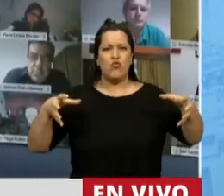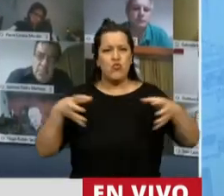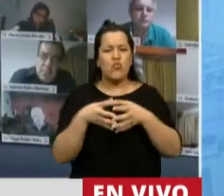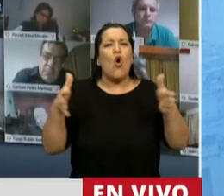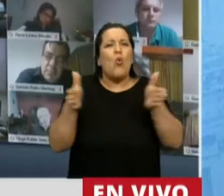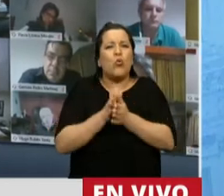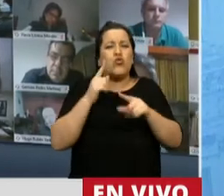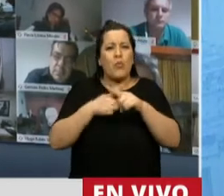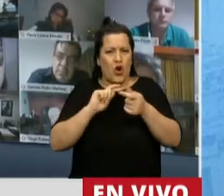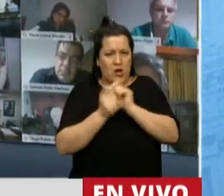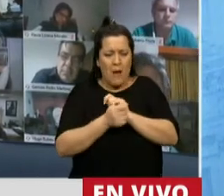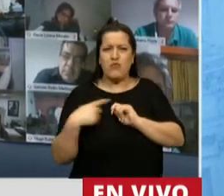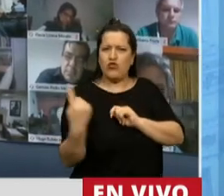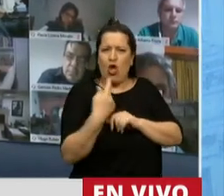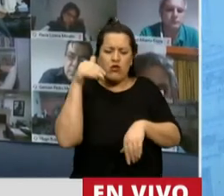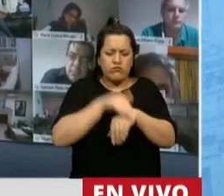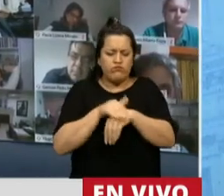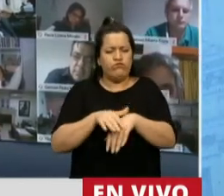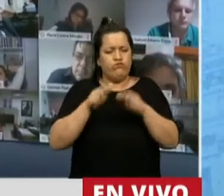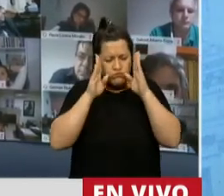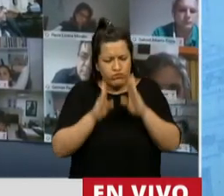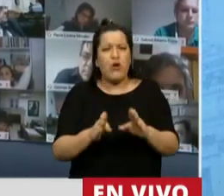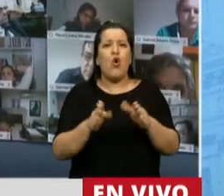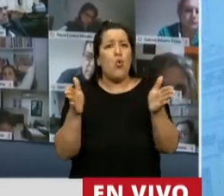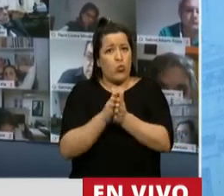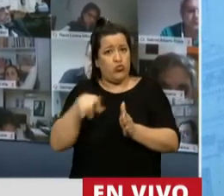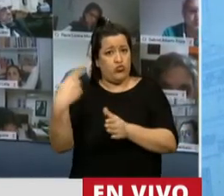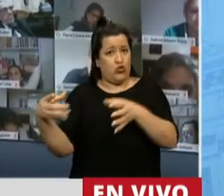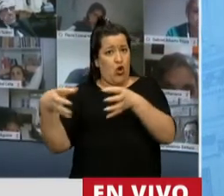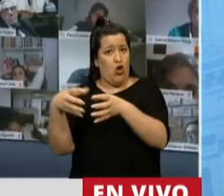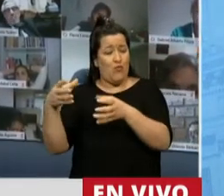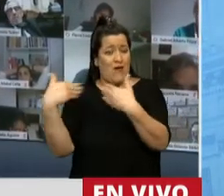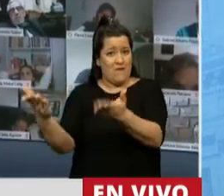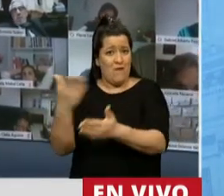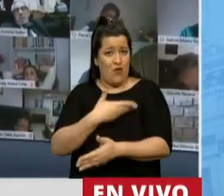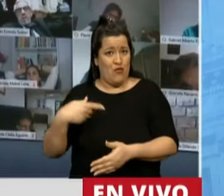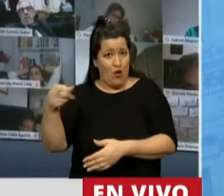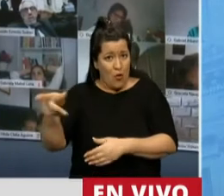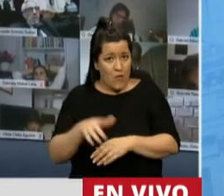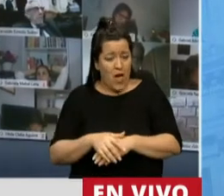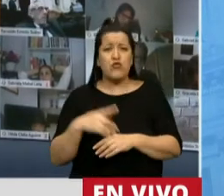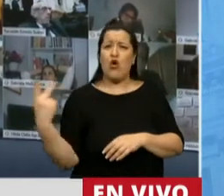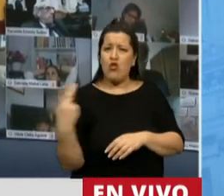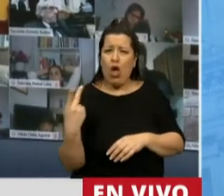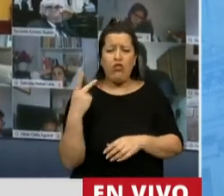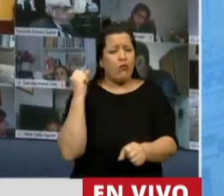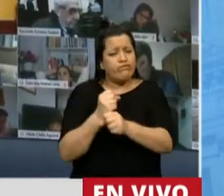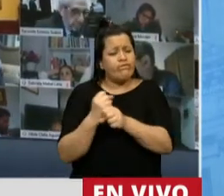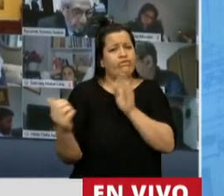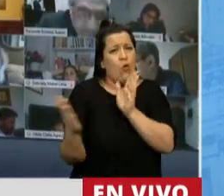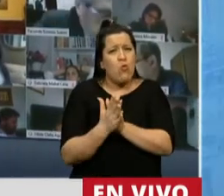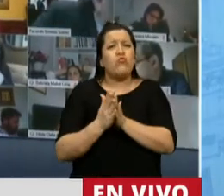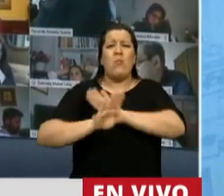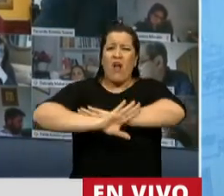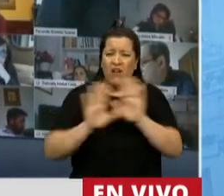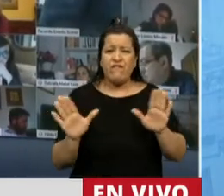Cambio, nos comprometimos a trabajar en conjunto con el oficialismo para luchar juntos contra esta pandemia y todas